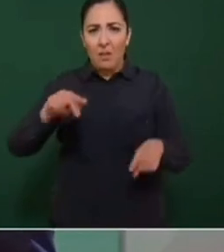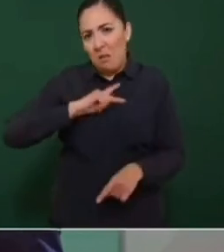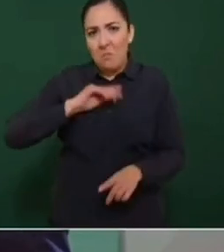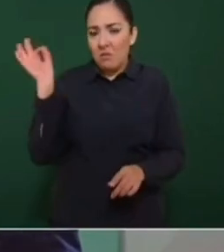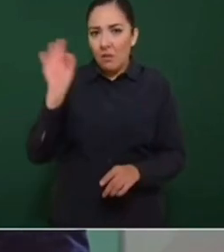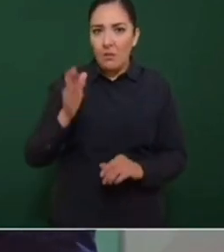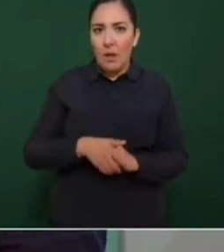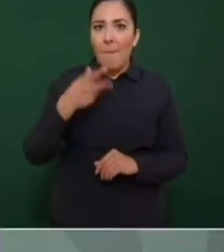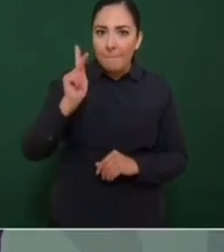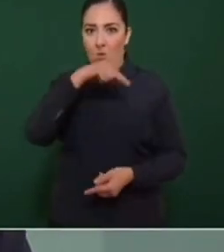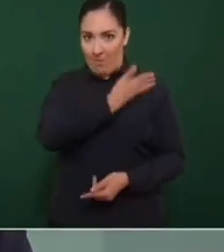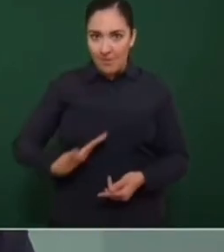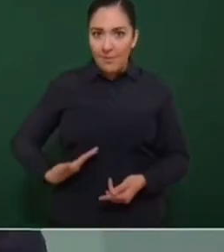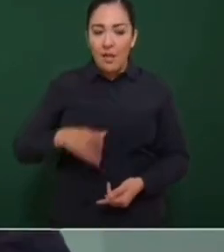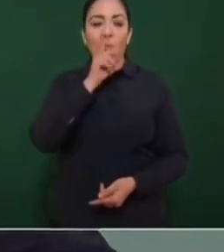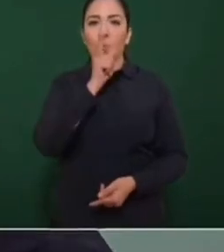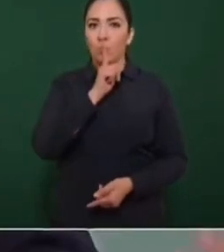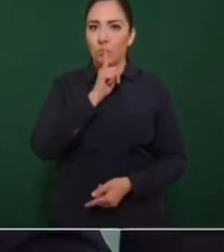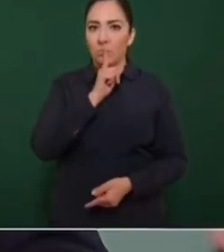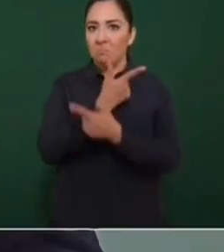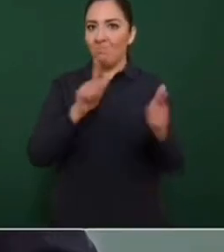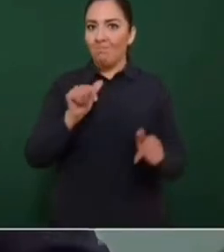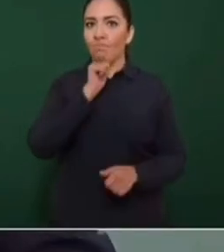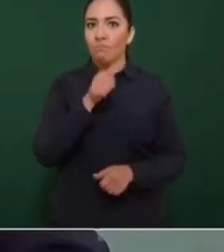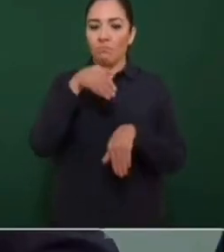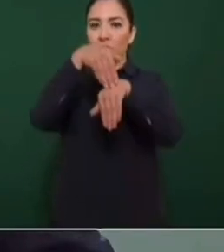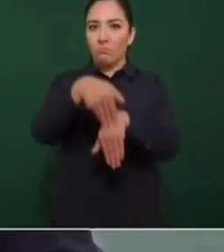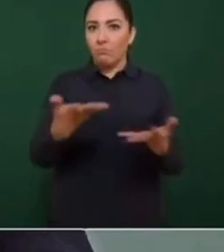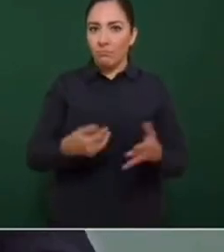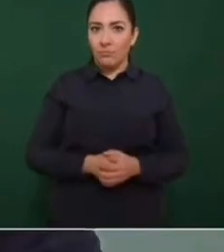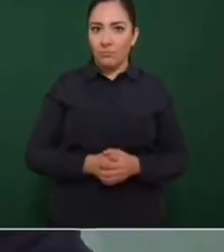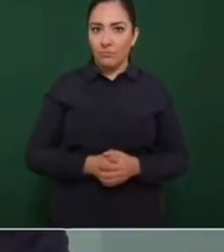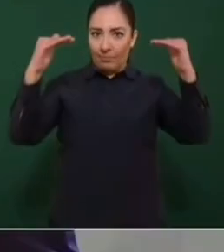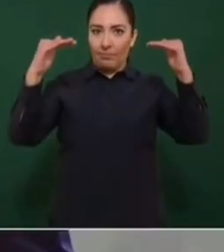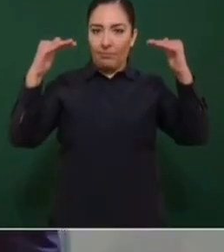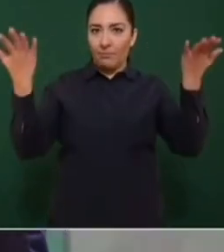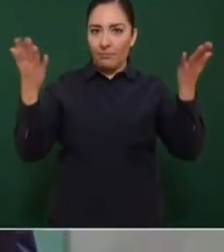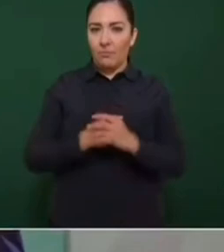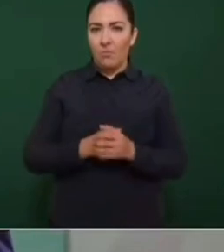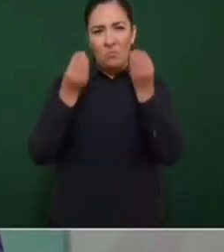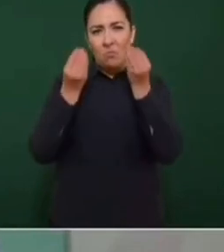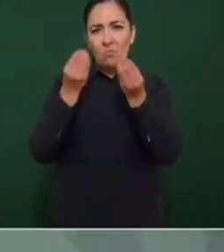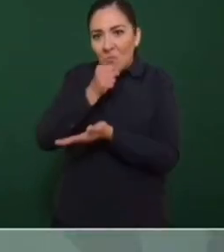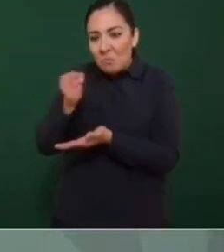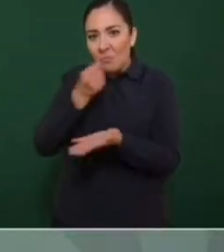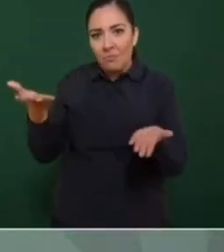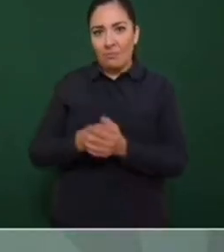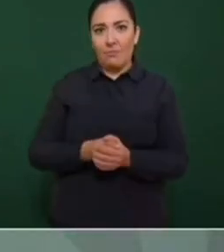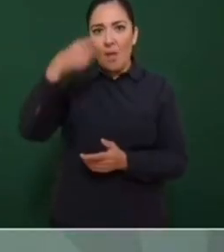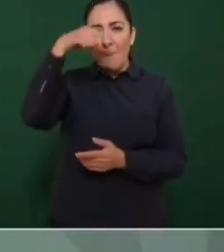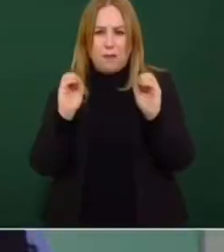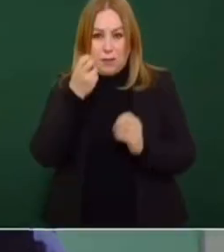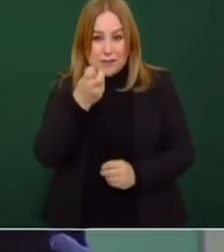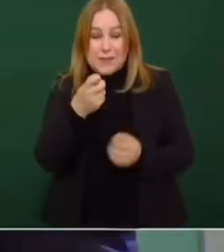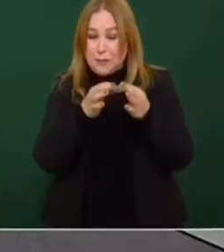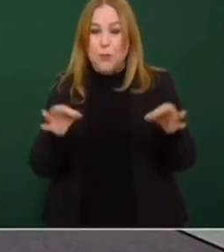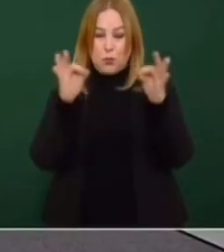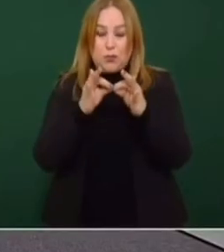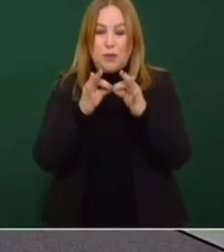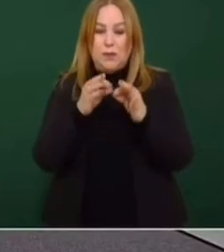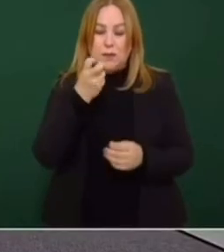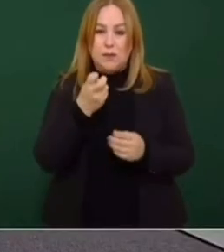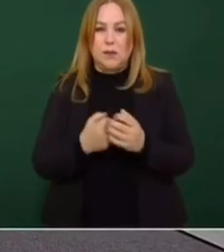tener el derecho de réplica. Además, tenemos que buscar los equilibrios. Es es mucho dinero el que corre para la guerra sucia. Y